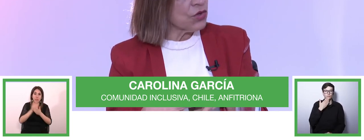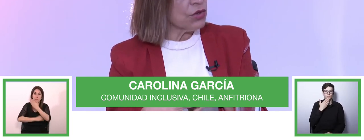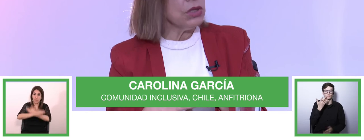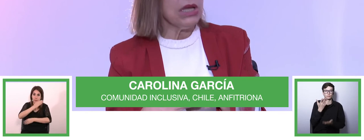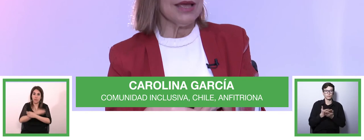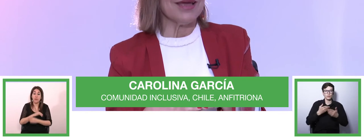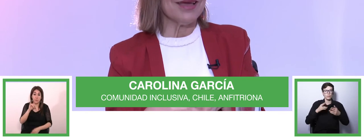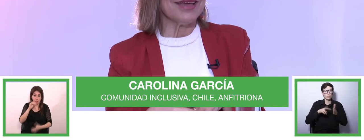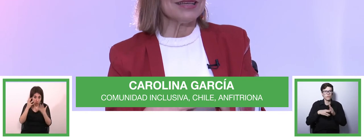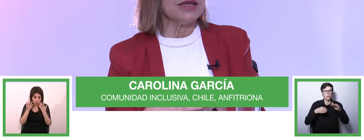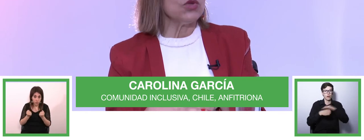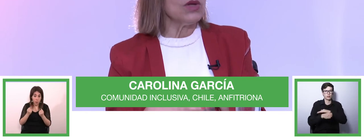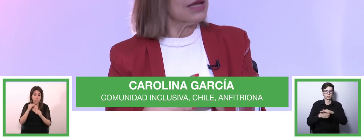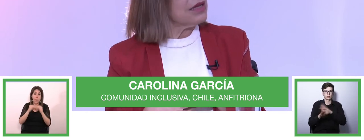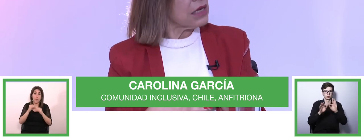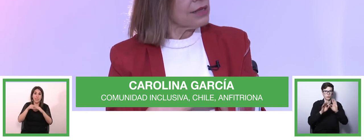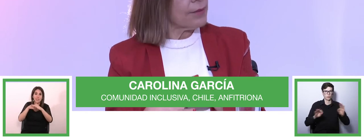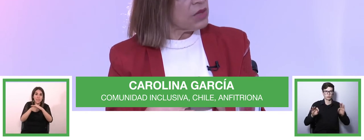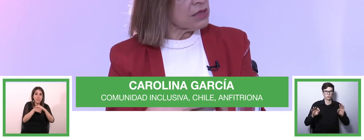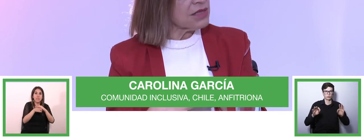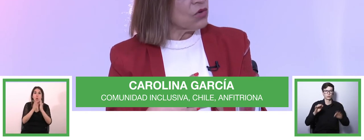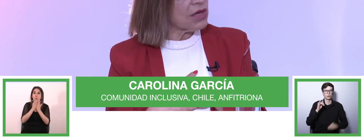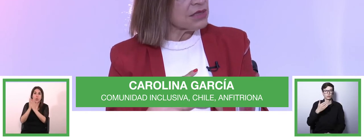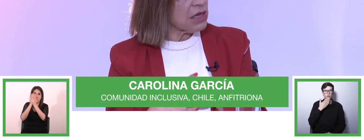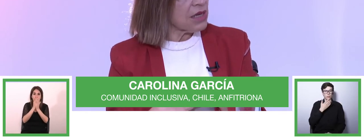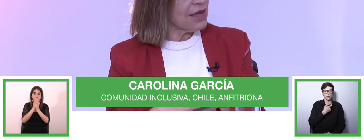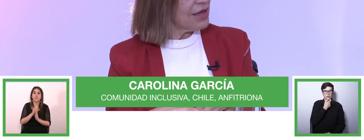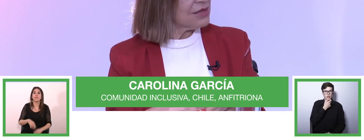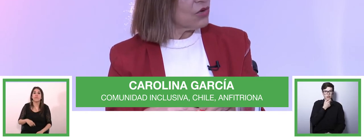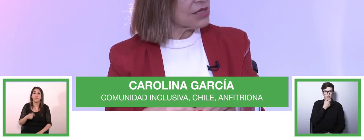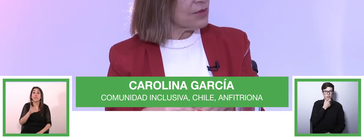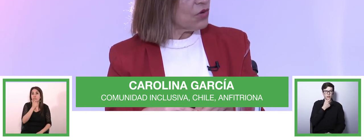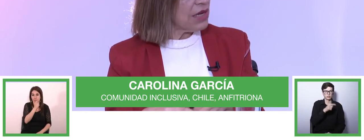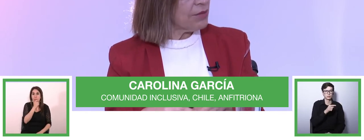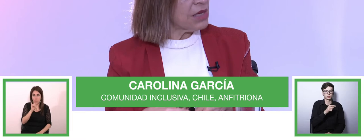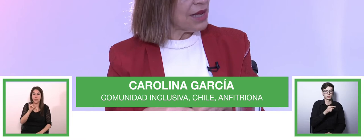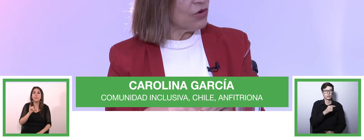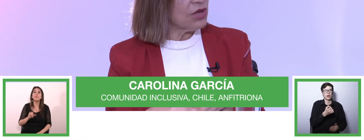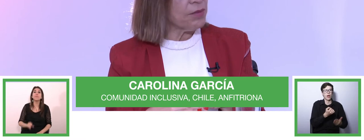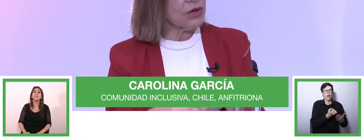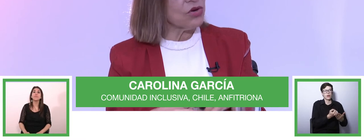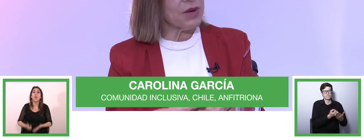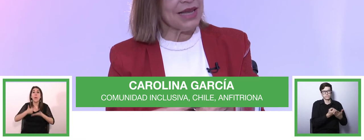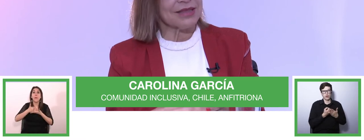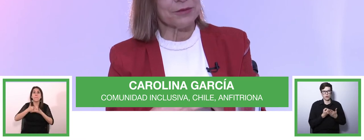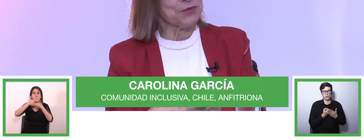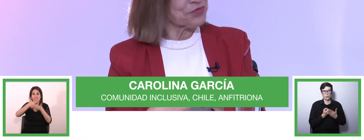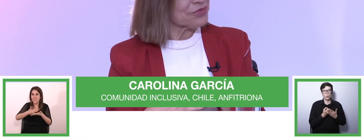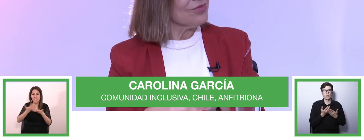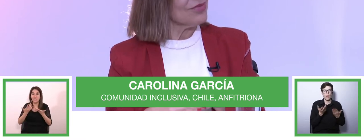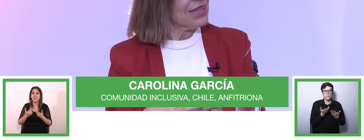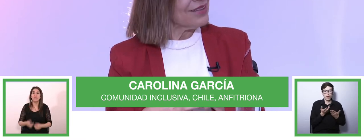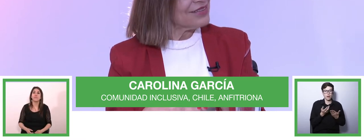educación sin duda que el inglés también se nos hace se nos hace problema a los hispanoparlantes